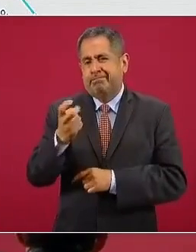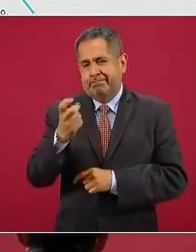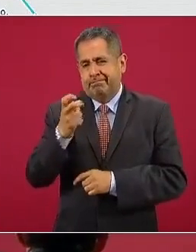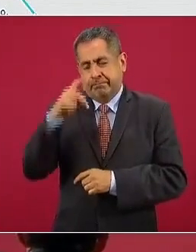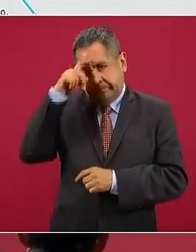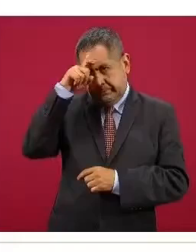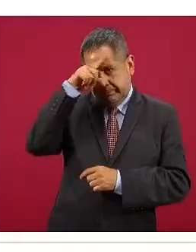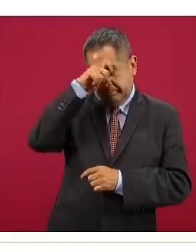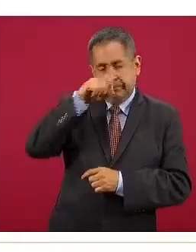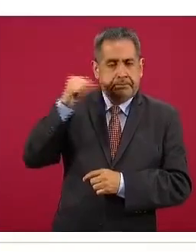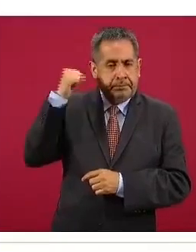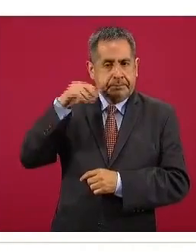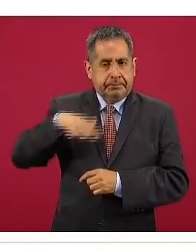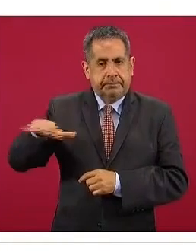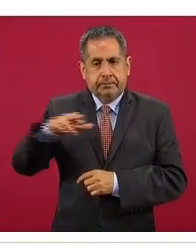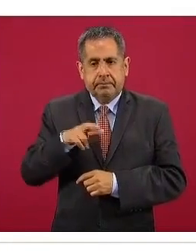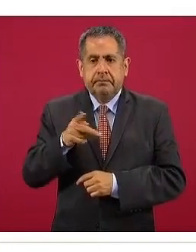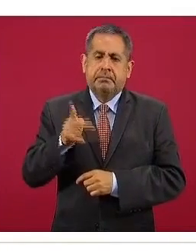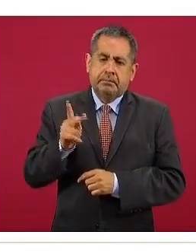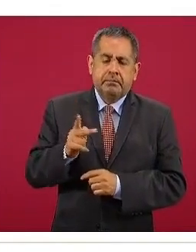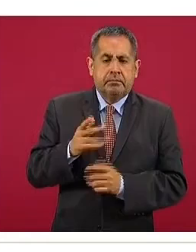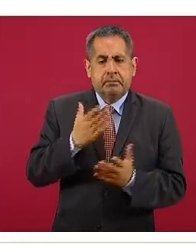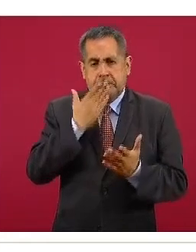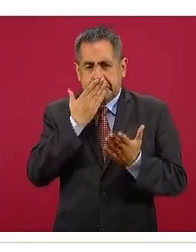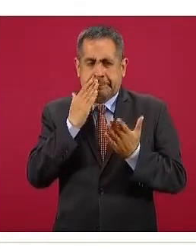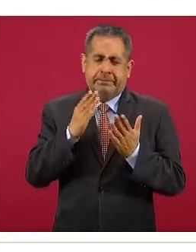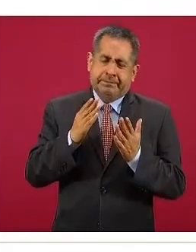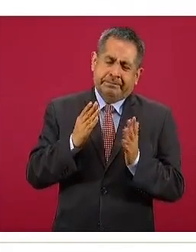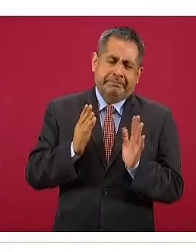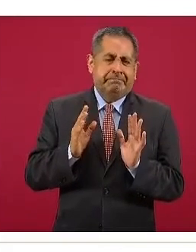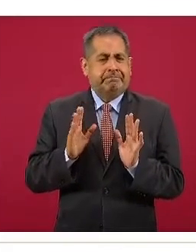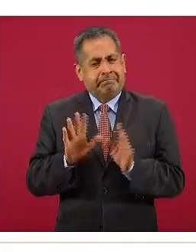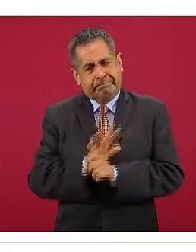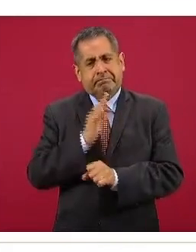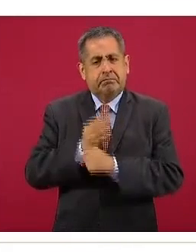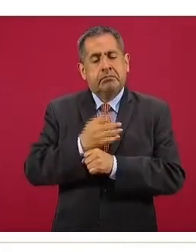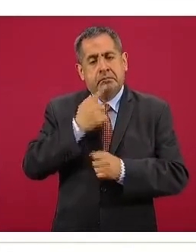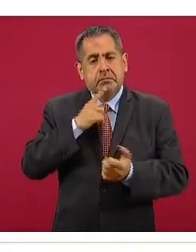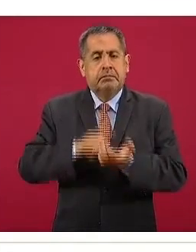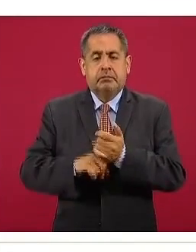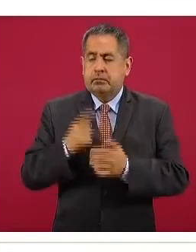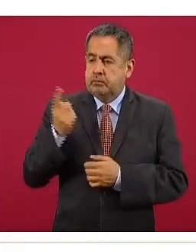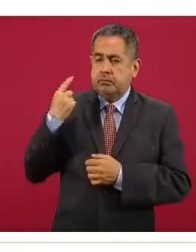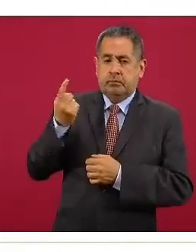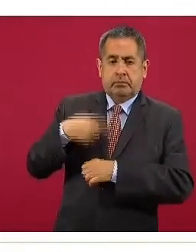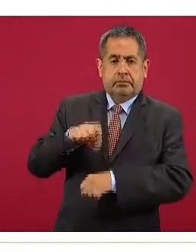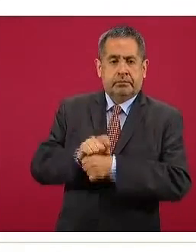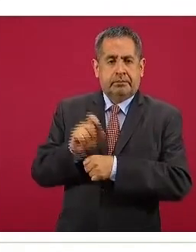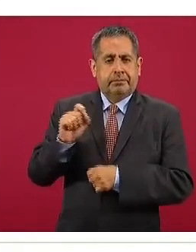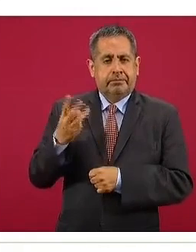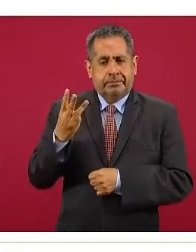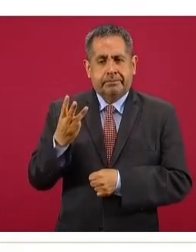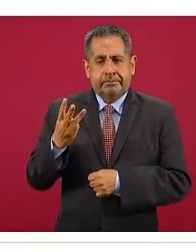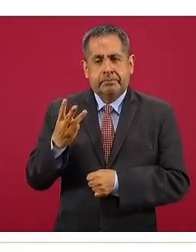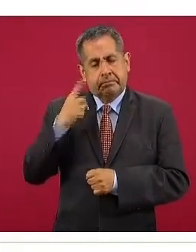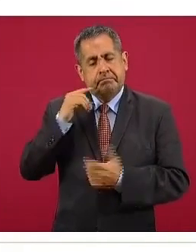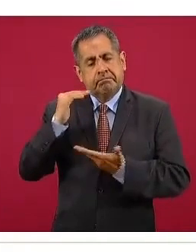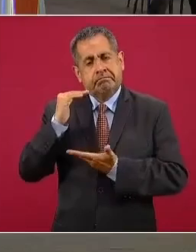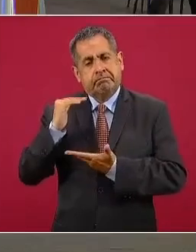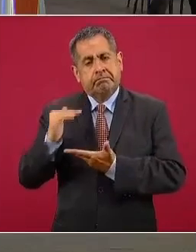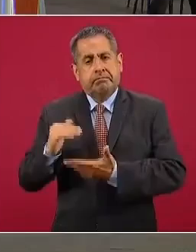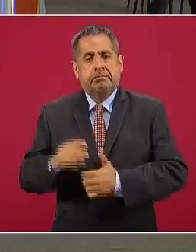más difícil. Sin embargo, ha habido una respuesta oportuna en cada ocasión y en general la tendencia desde la semana 23 es al descenso.